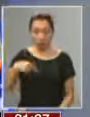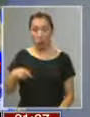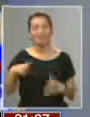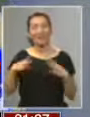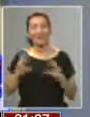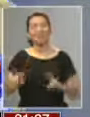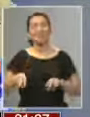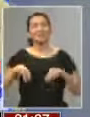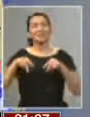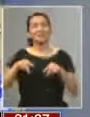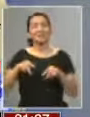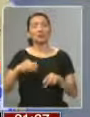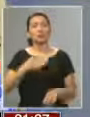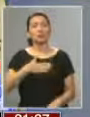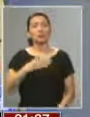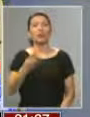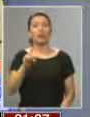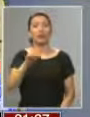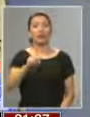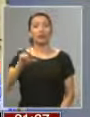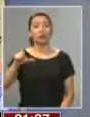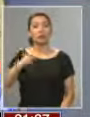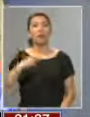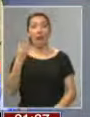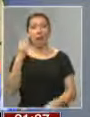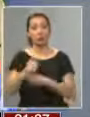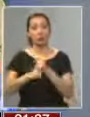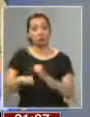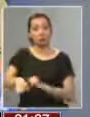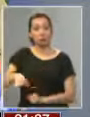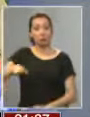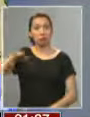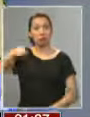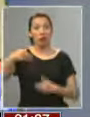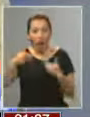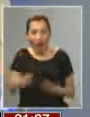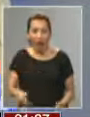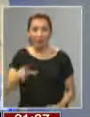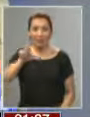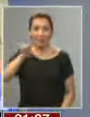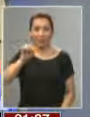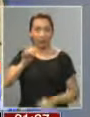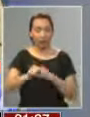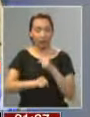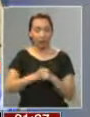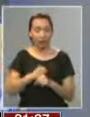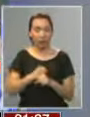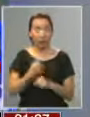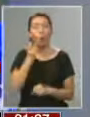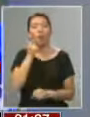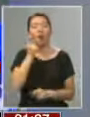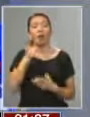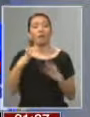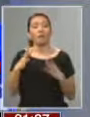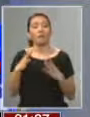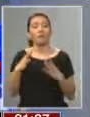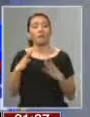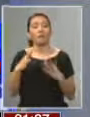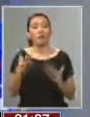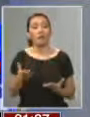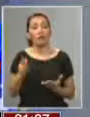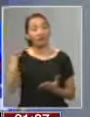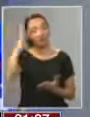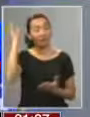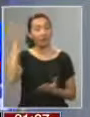feliz. Yo opté por la ADC a los 14 años. Y hoy día que tengo, voy a cumplir este año 70, digo, qué felicidad, porque la